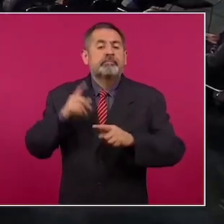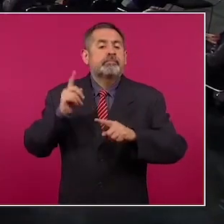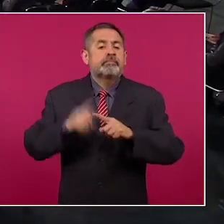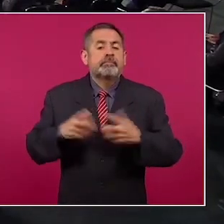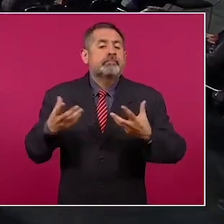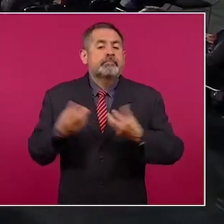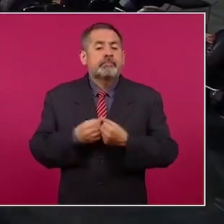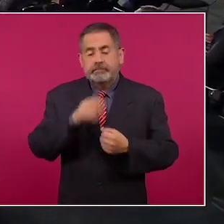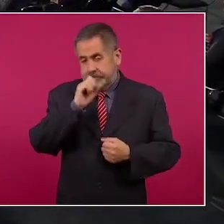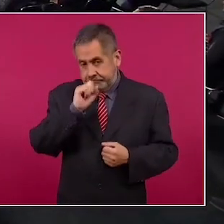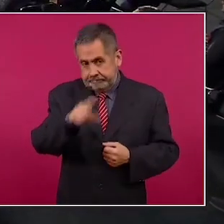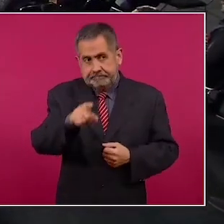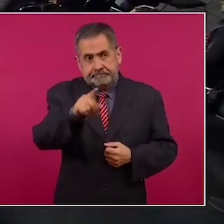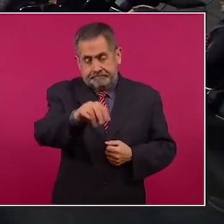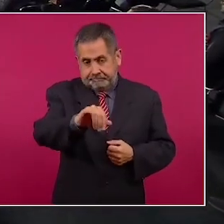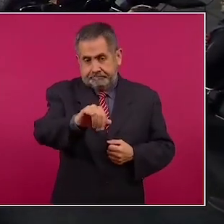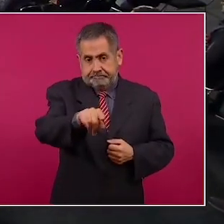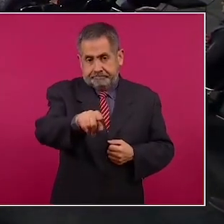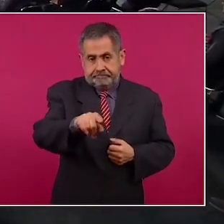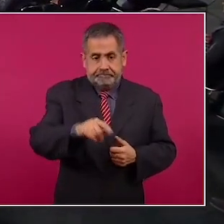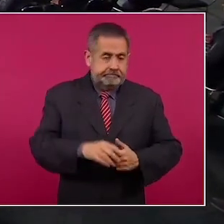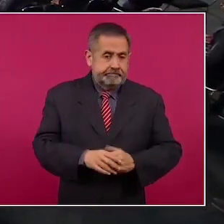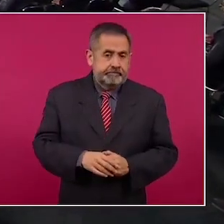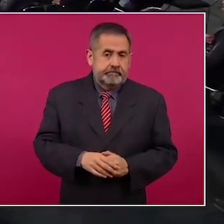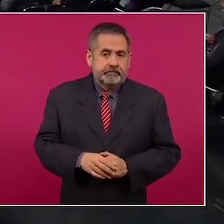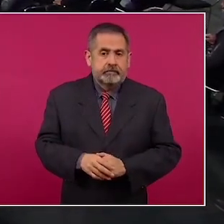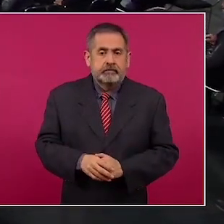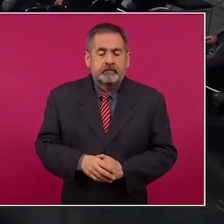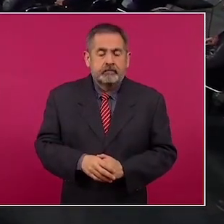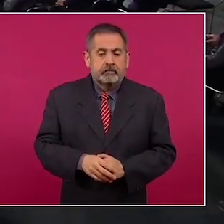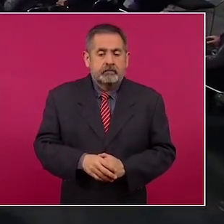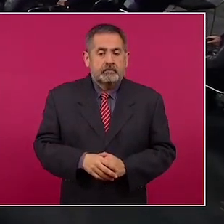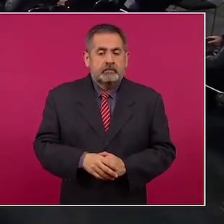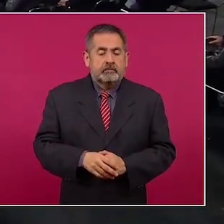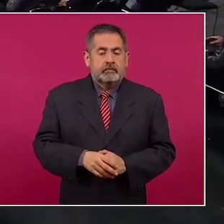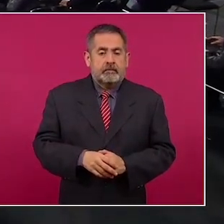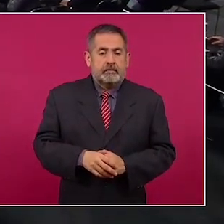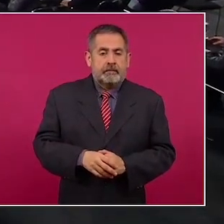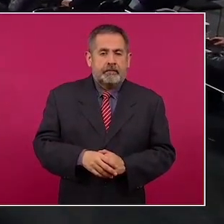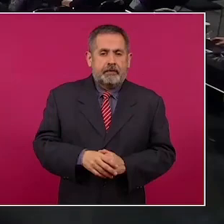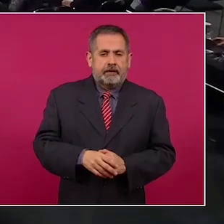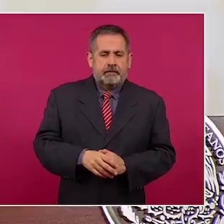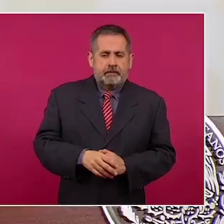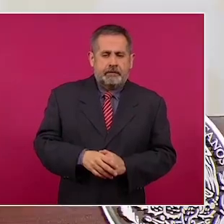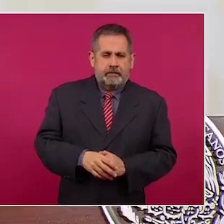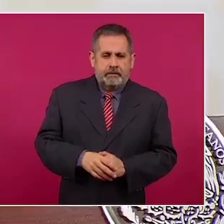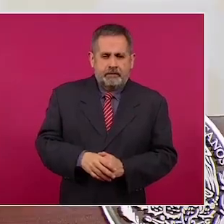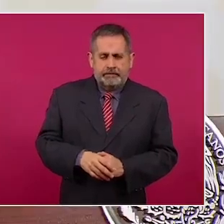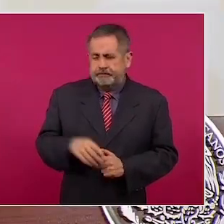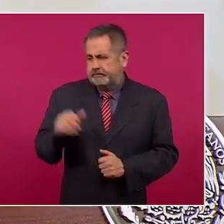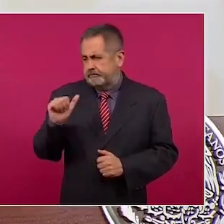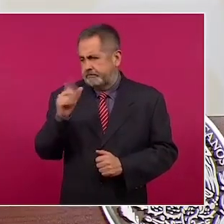sí, Adán,